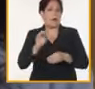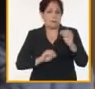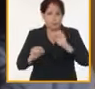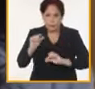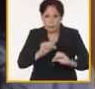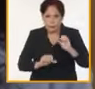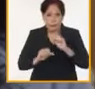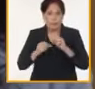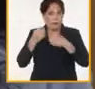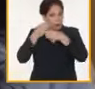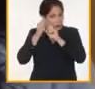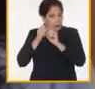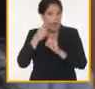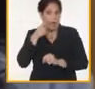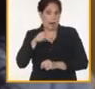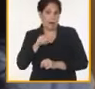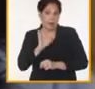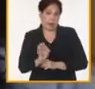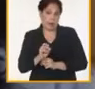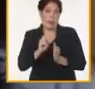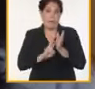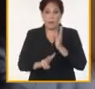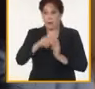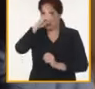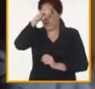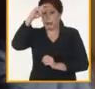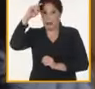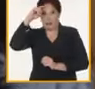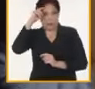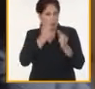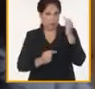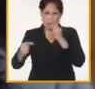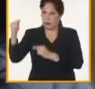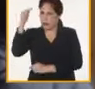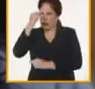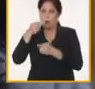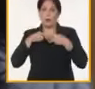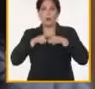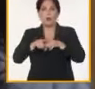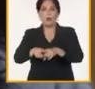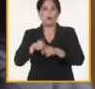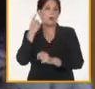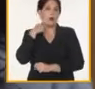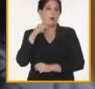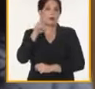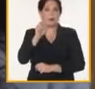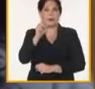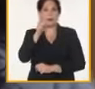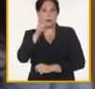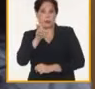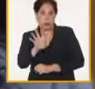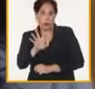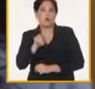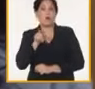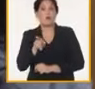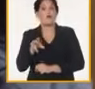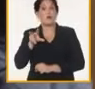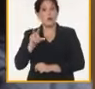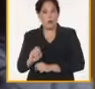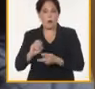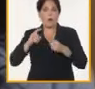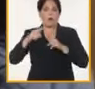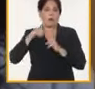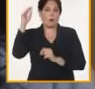largo de los años. Tengo que reconocer que la provincia de Centro Espíritu fue pionera, nos acompañó desde el 2018 en la implementación de esta